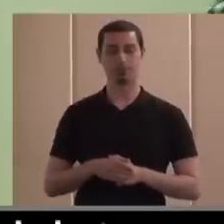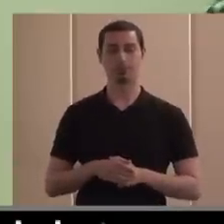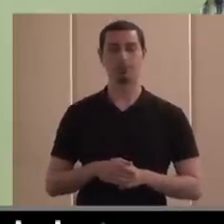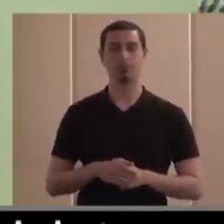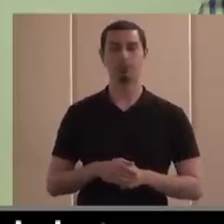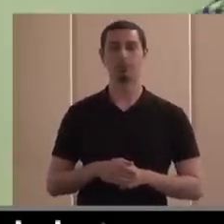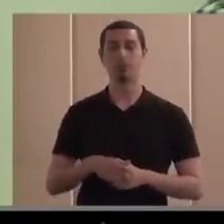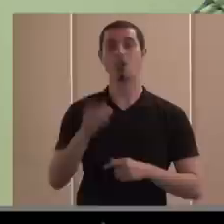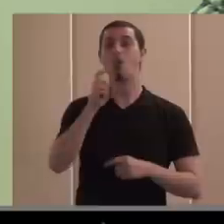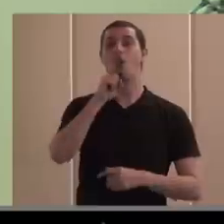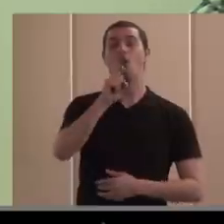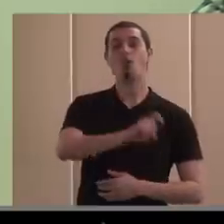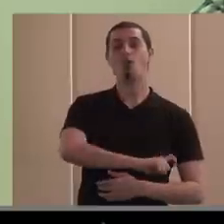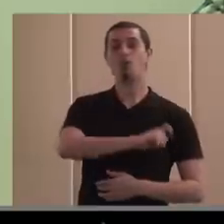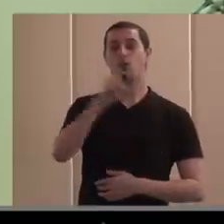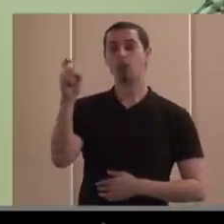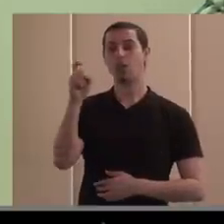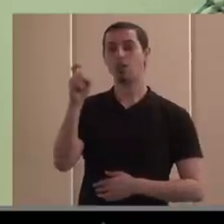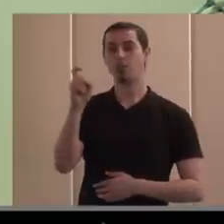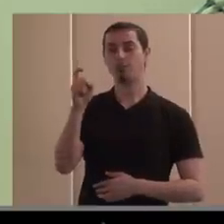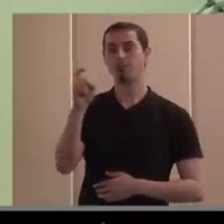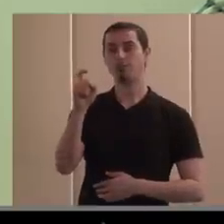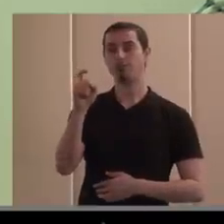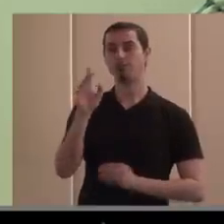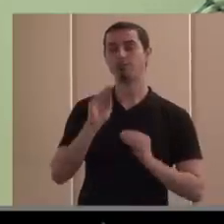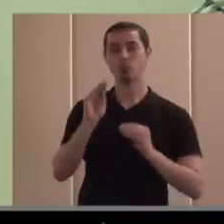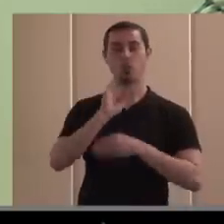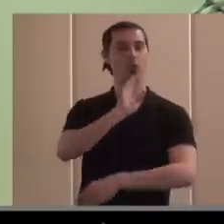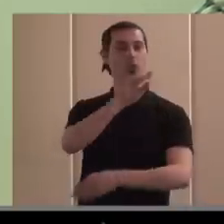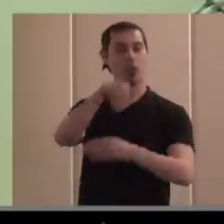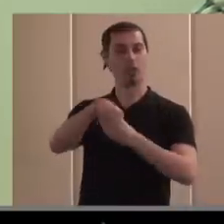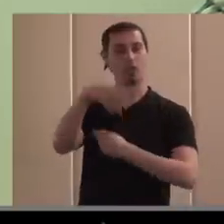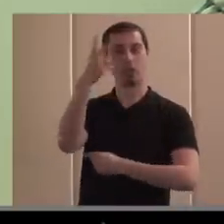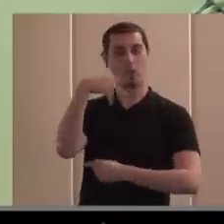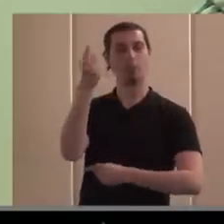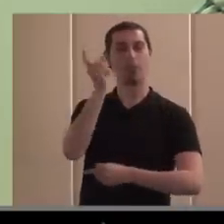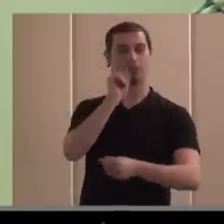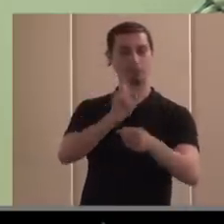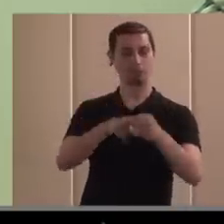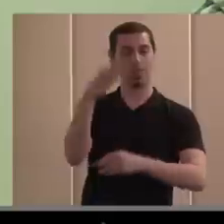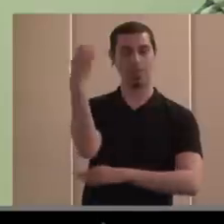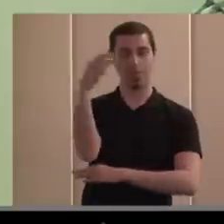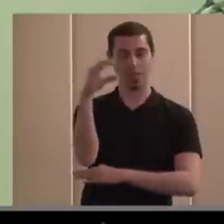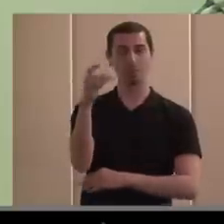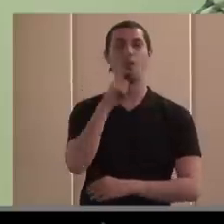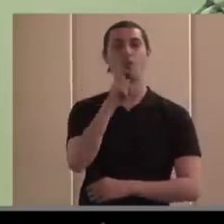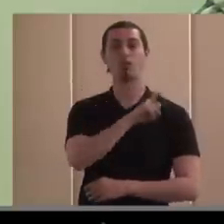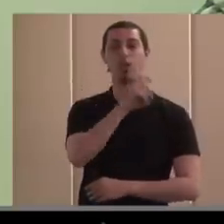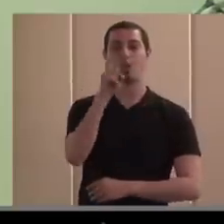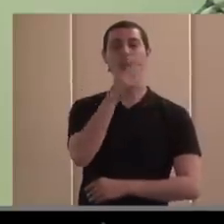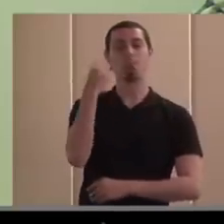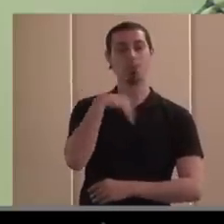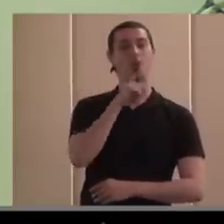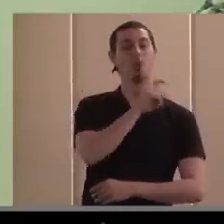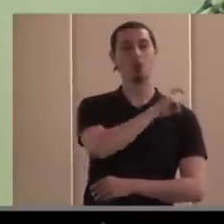En la fundación, bueno, lógicamente nosotros la ONCE forma parte del CERMI y la fundación en la fundación a su vez todas